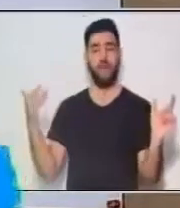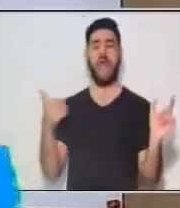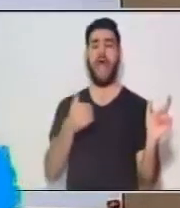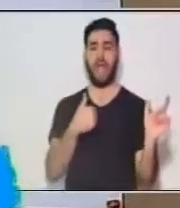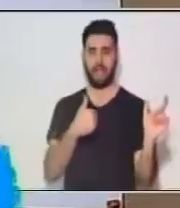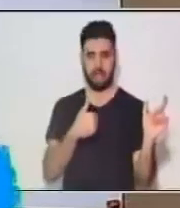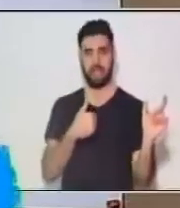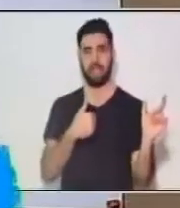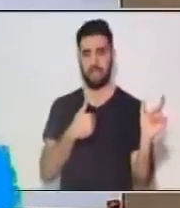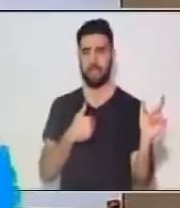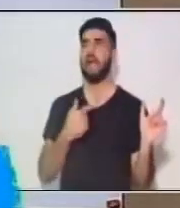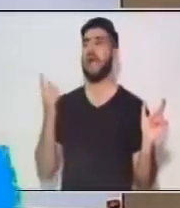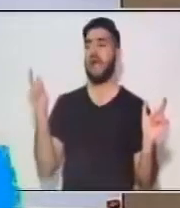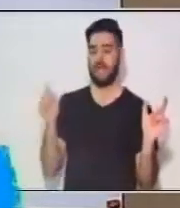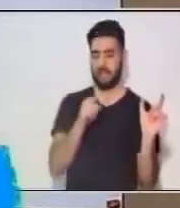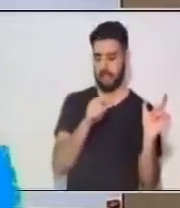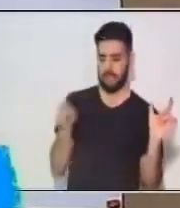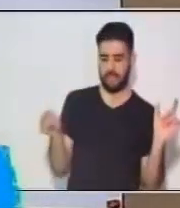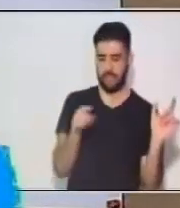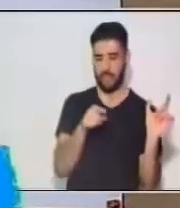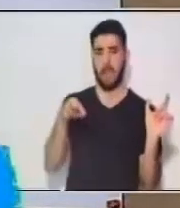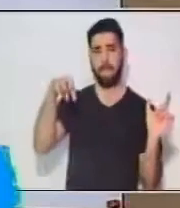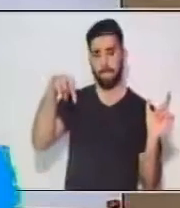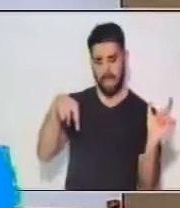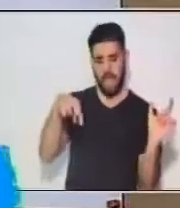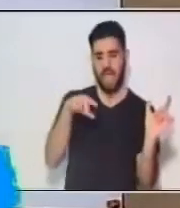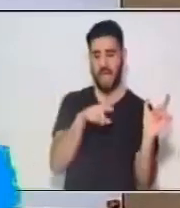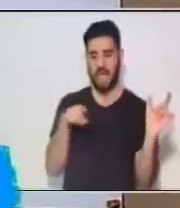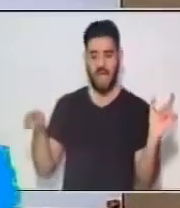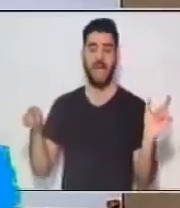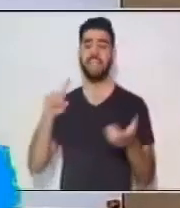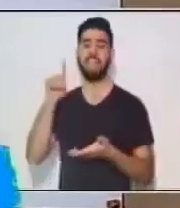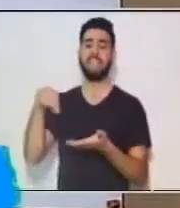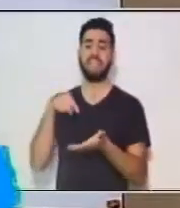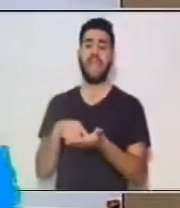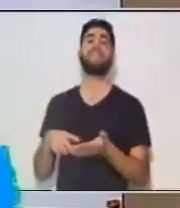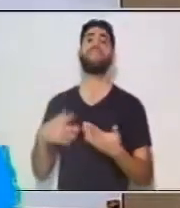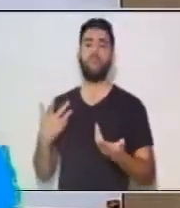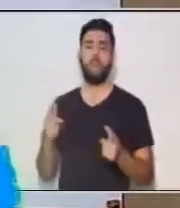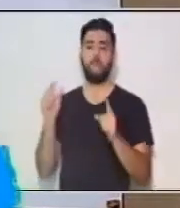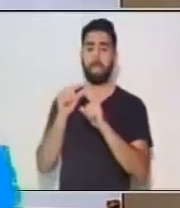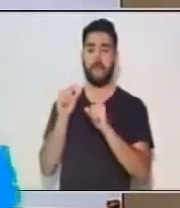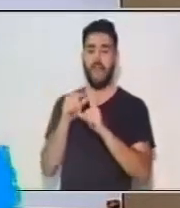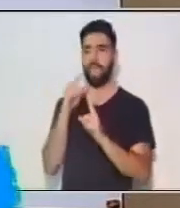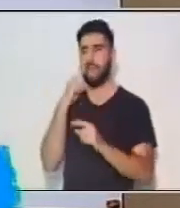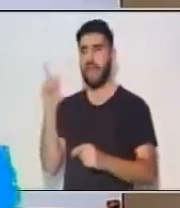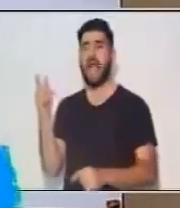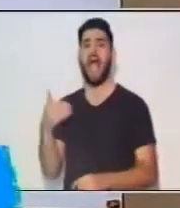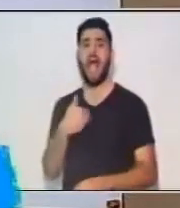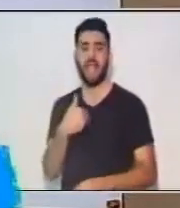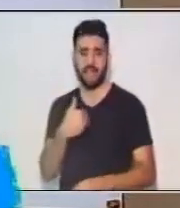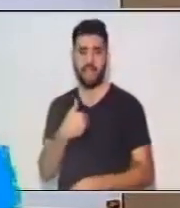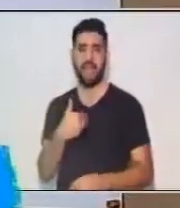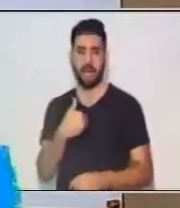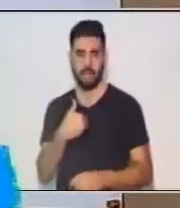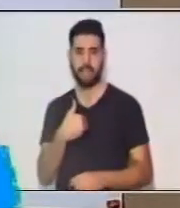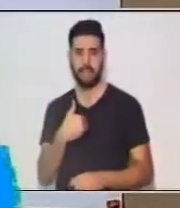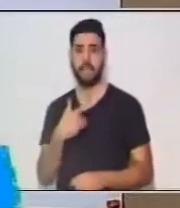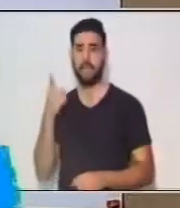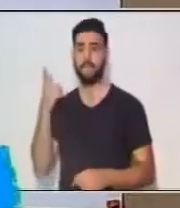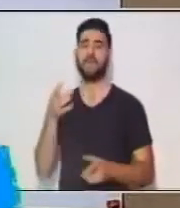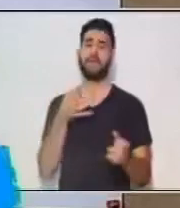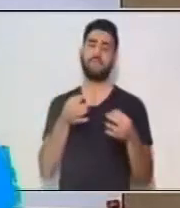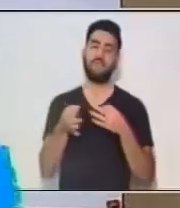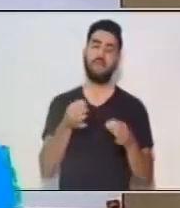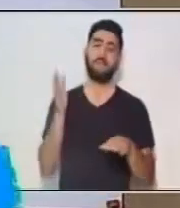predicado y tiene, el énfasis, es el núcleo del predicado, porque es lo que nos está dando una descripción más